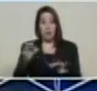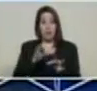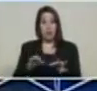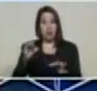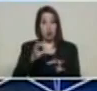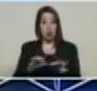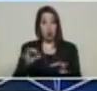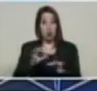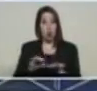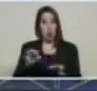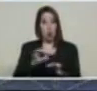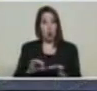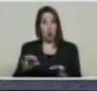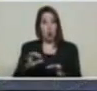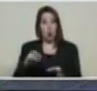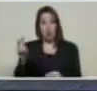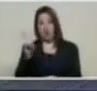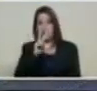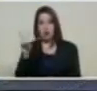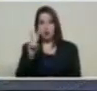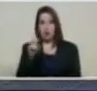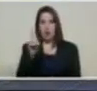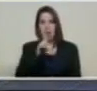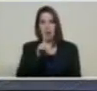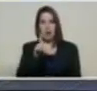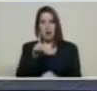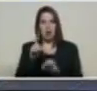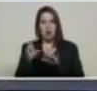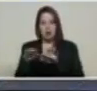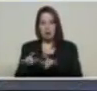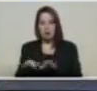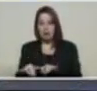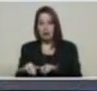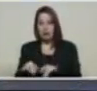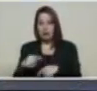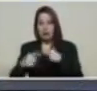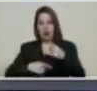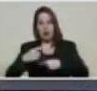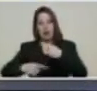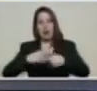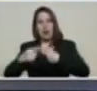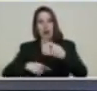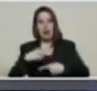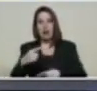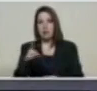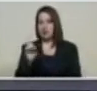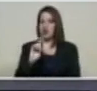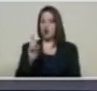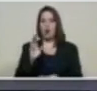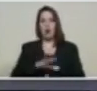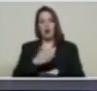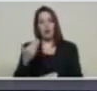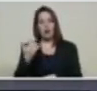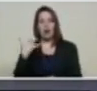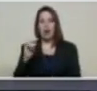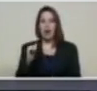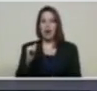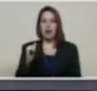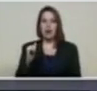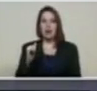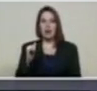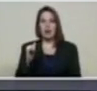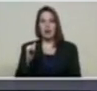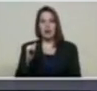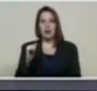petro venezolano no se mina. ¿Por qué no se mina? Porque ya trae un valor. Trae el valor